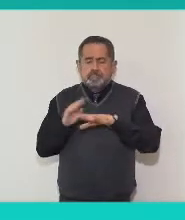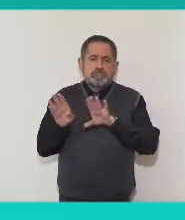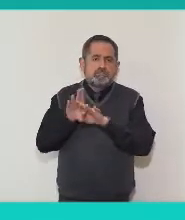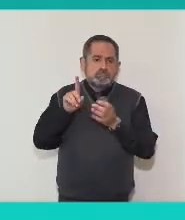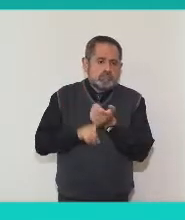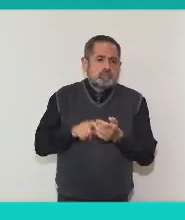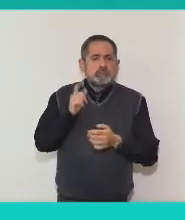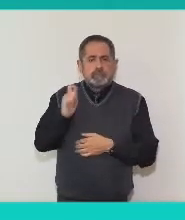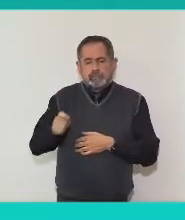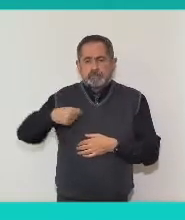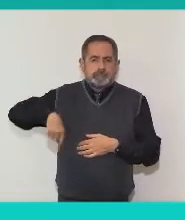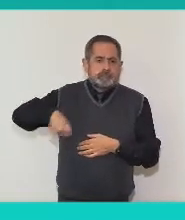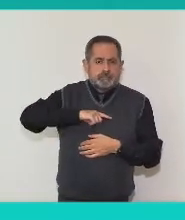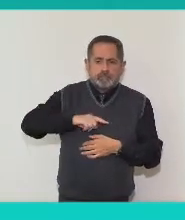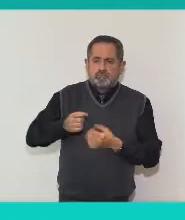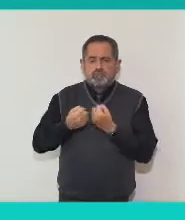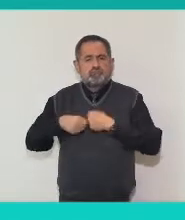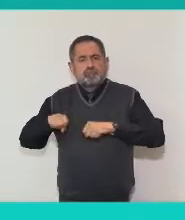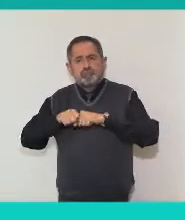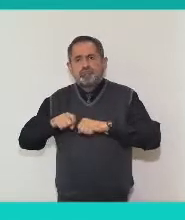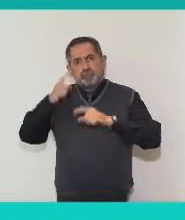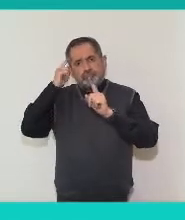de la sociedad?